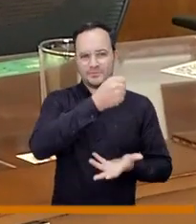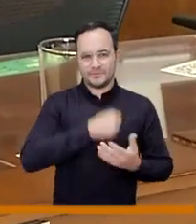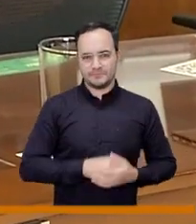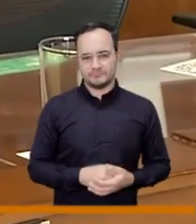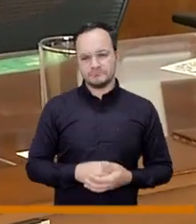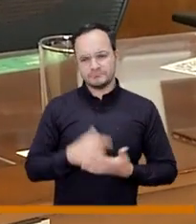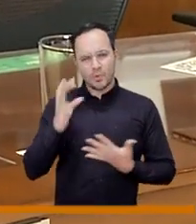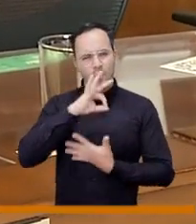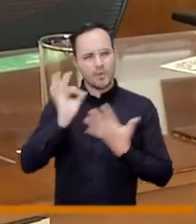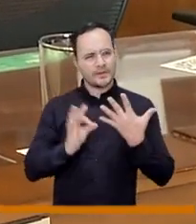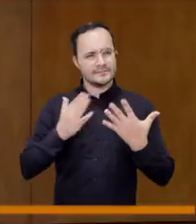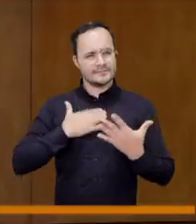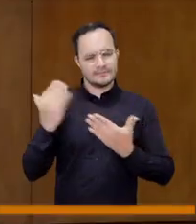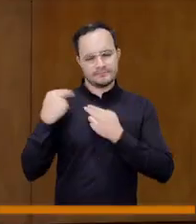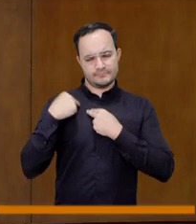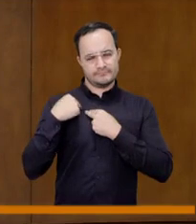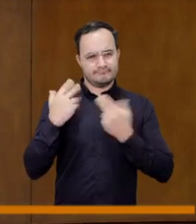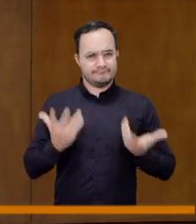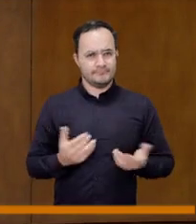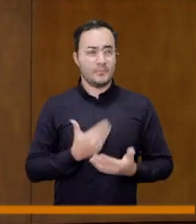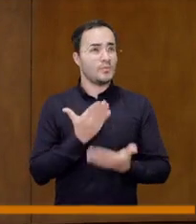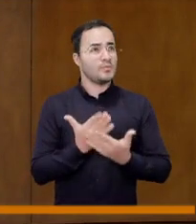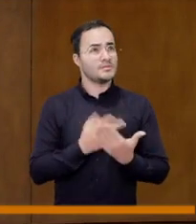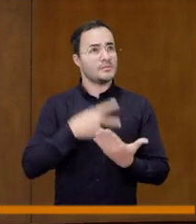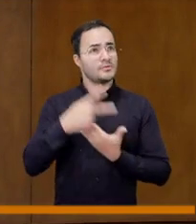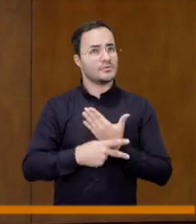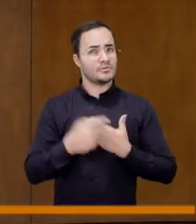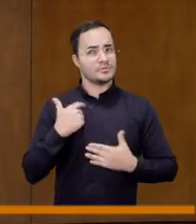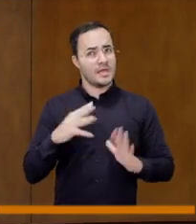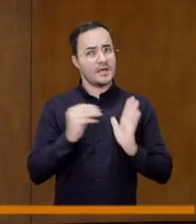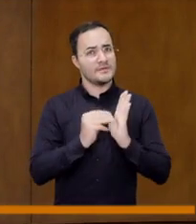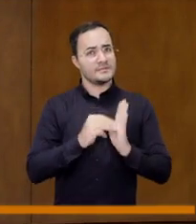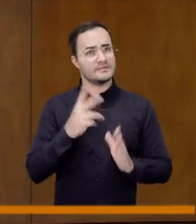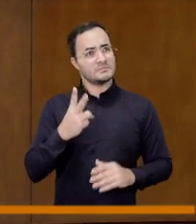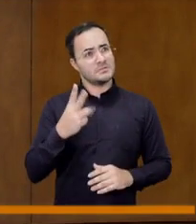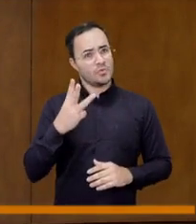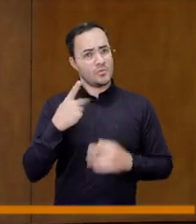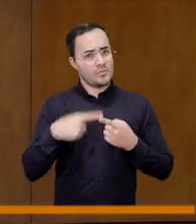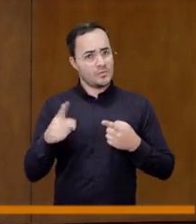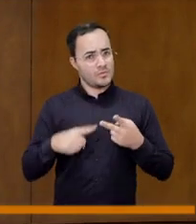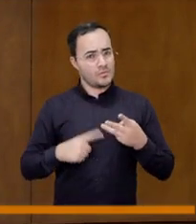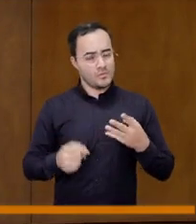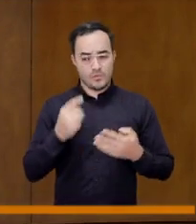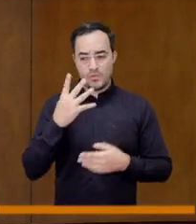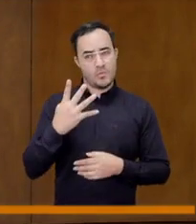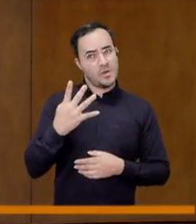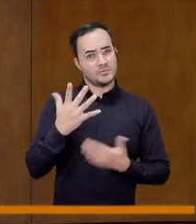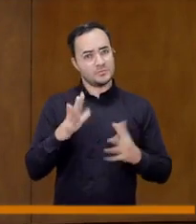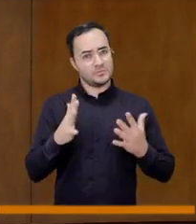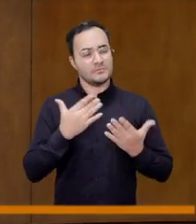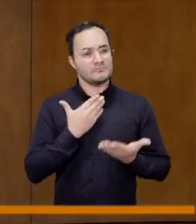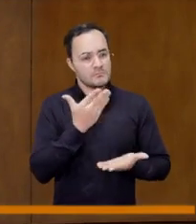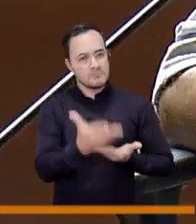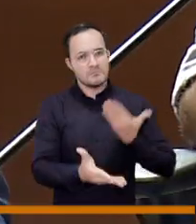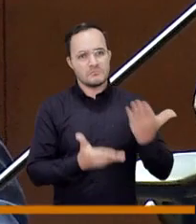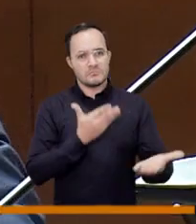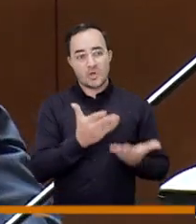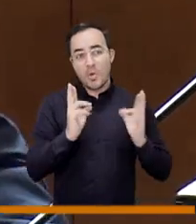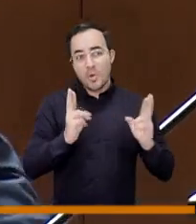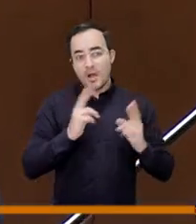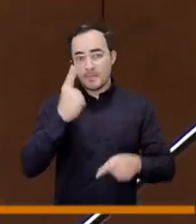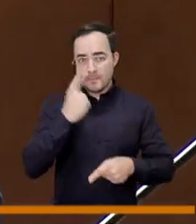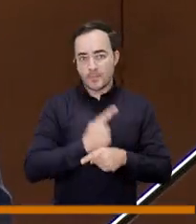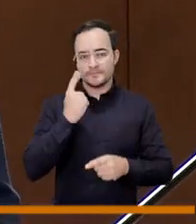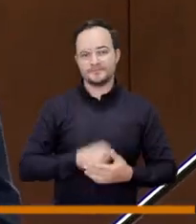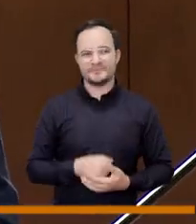darle un poco de coherencia a nuestra gestión legislativa proyectos de acuerdo yo he presentado tres o cuatro proyectos de acuerdo que esperamos con la ayuda de dios